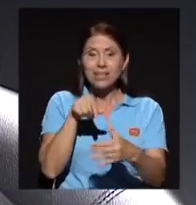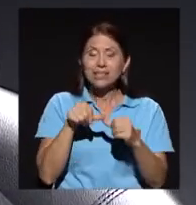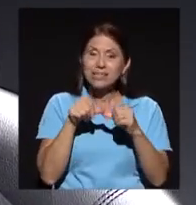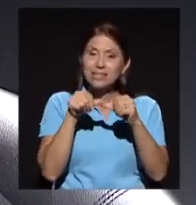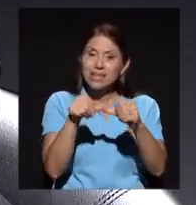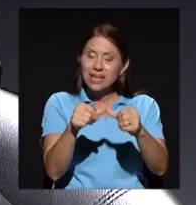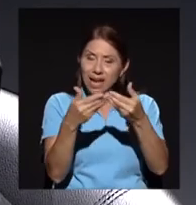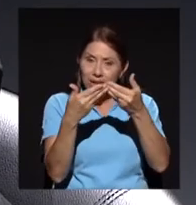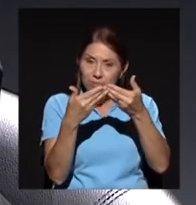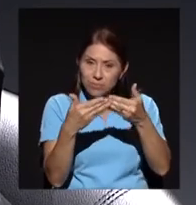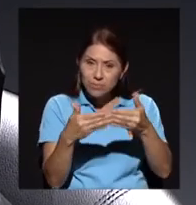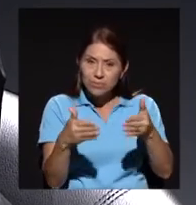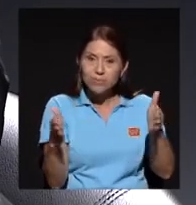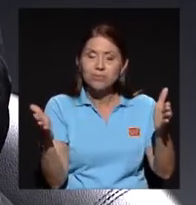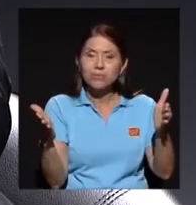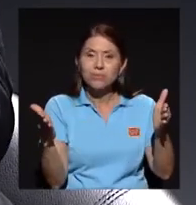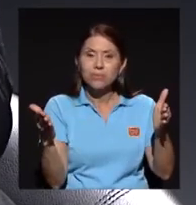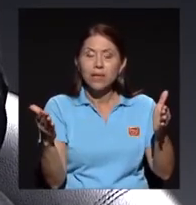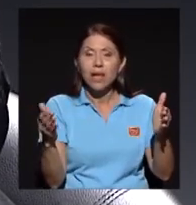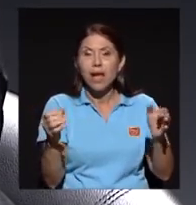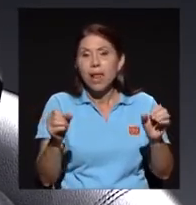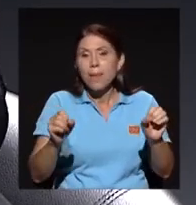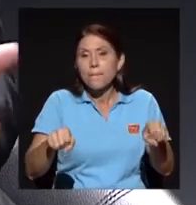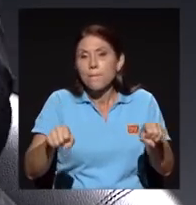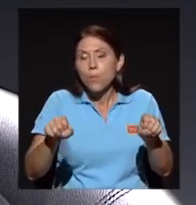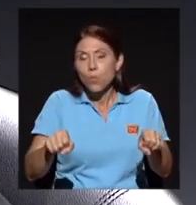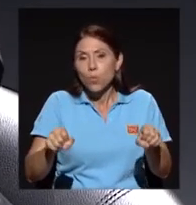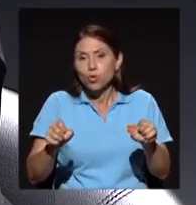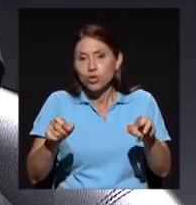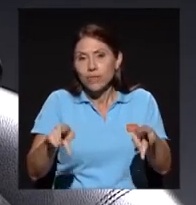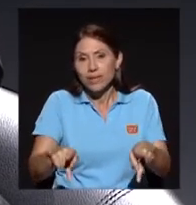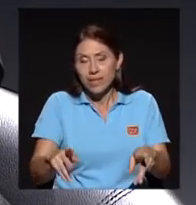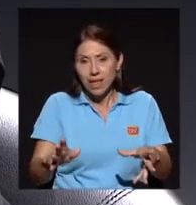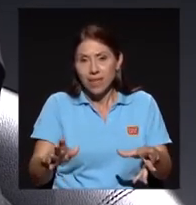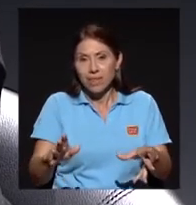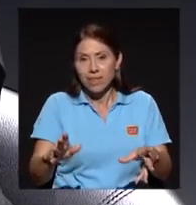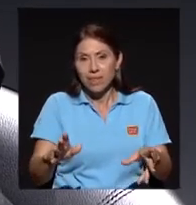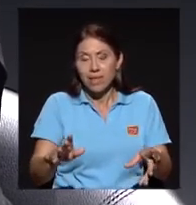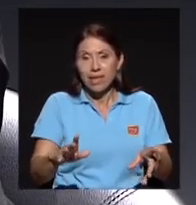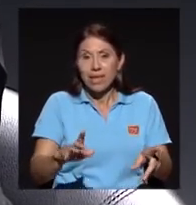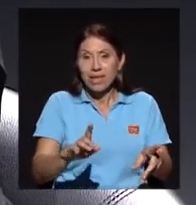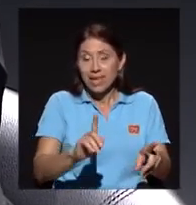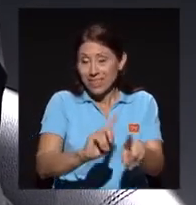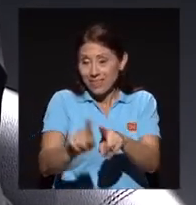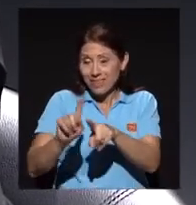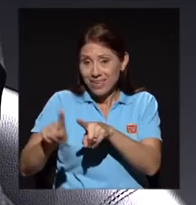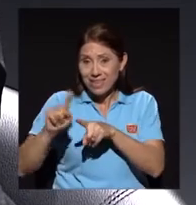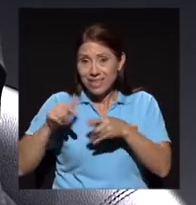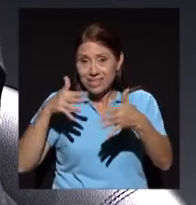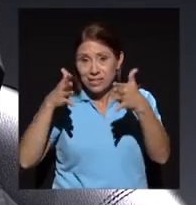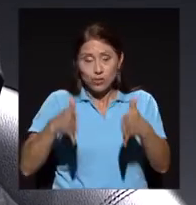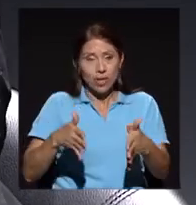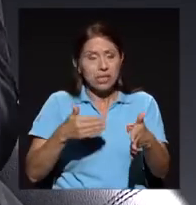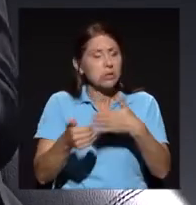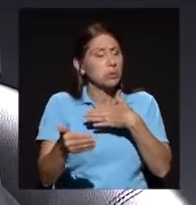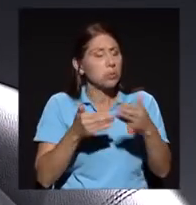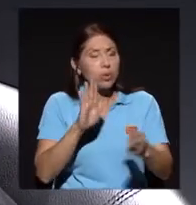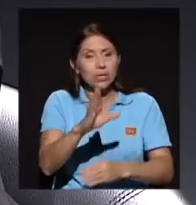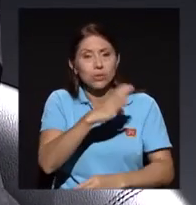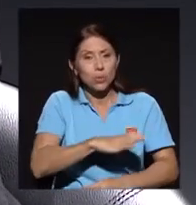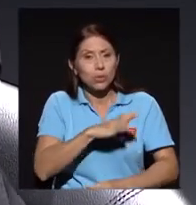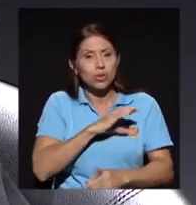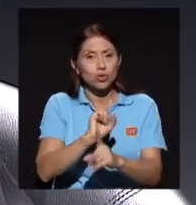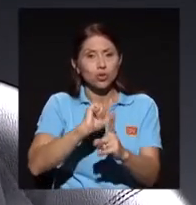a la posibilidad de que los estudiantes de diferentes estratos puedan ingresar, ¿verdad?, obviamente,